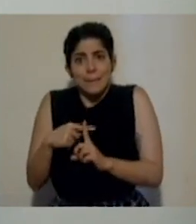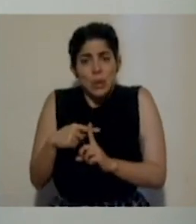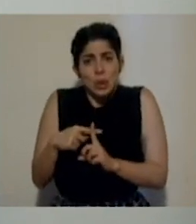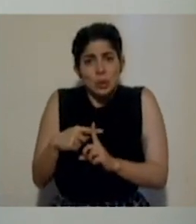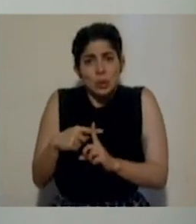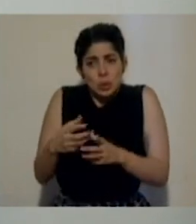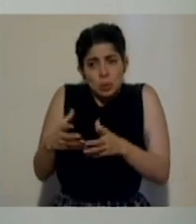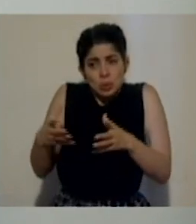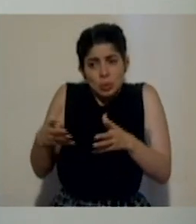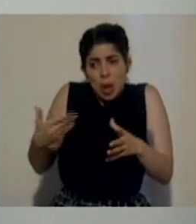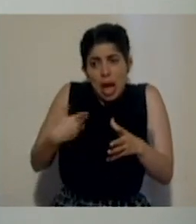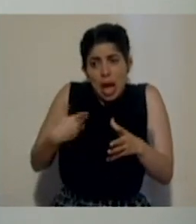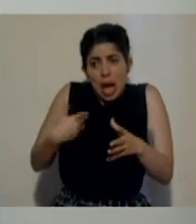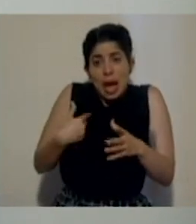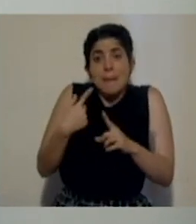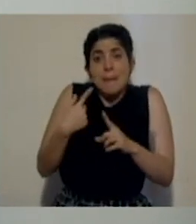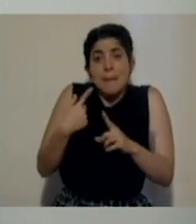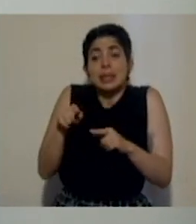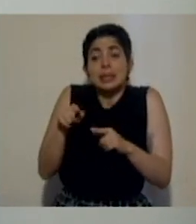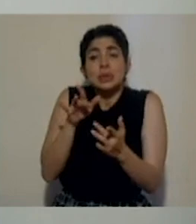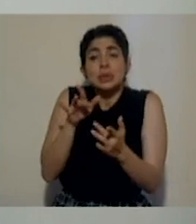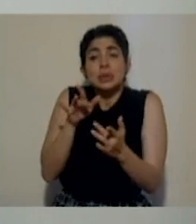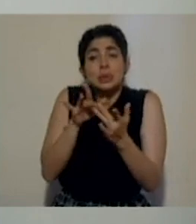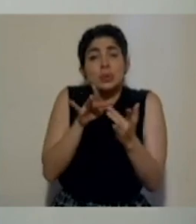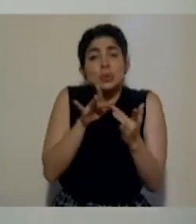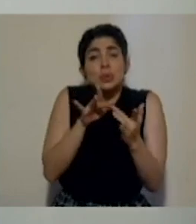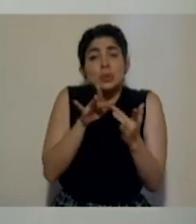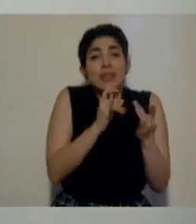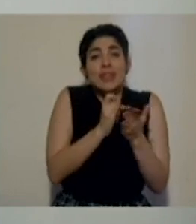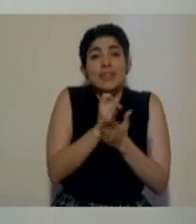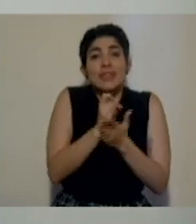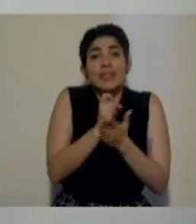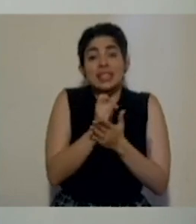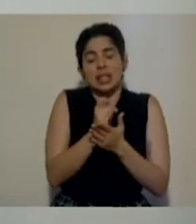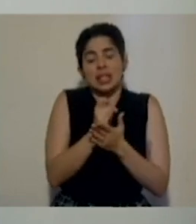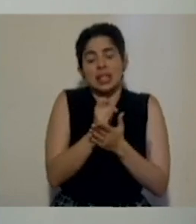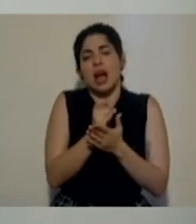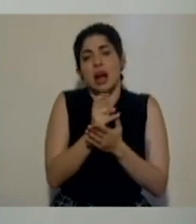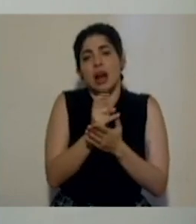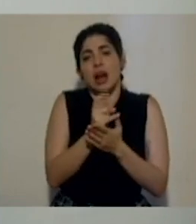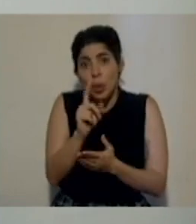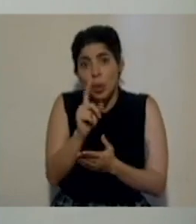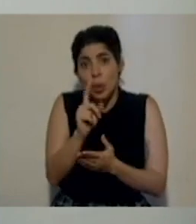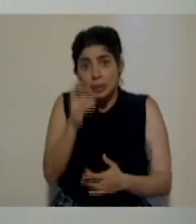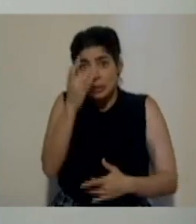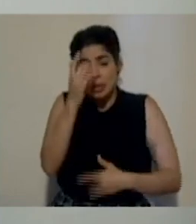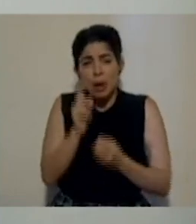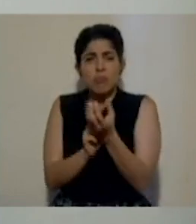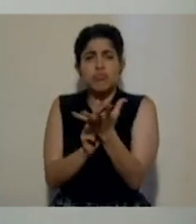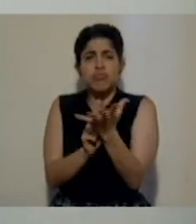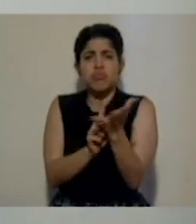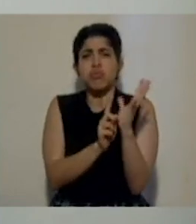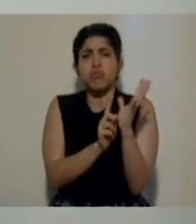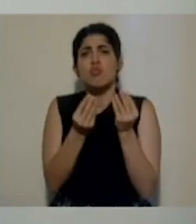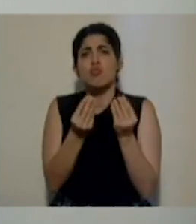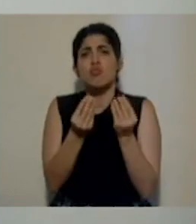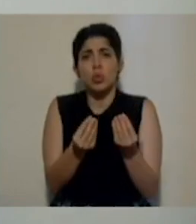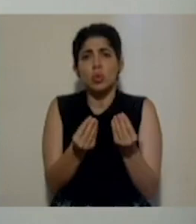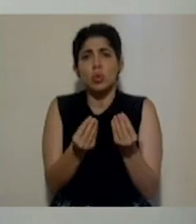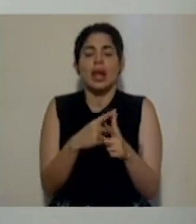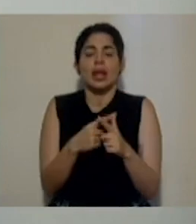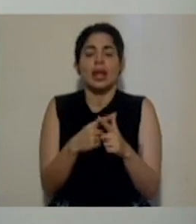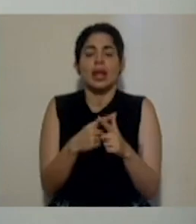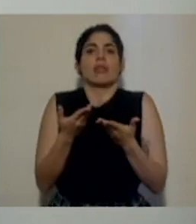sino que la cantidad de nexos que debemos investigar, pues también son mucho mayores. De ahí el rezago